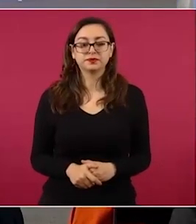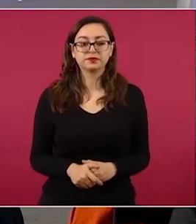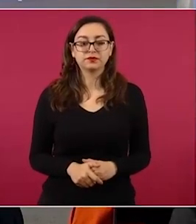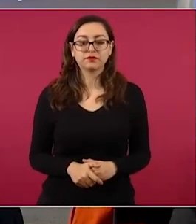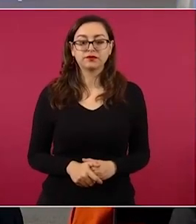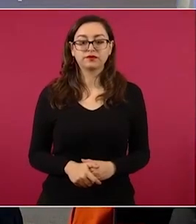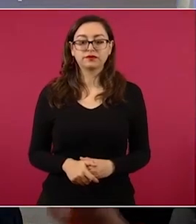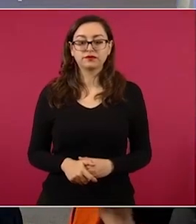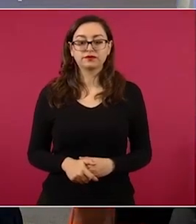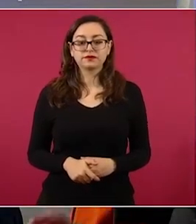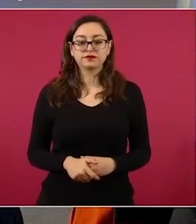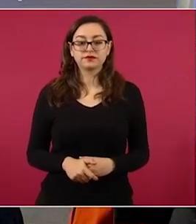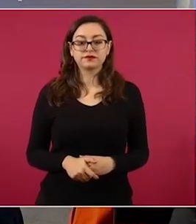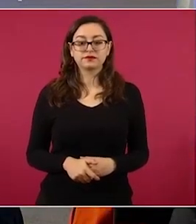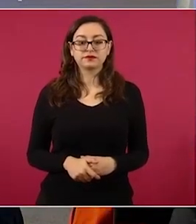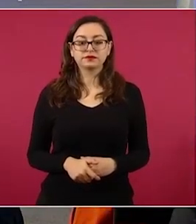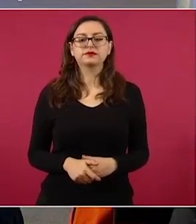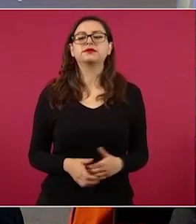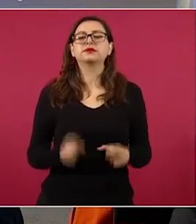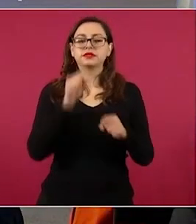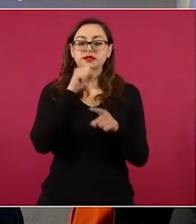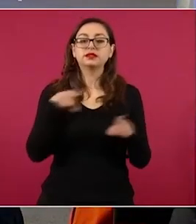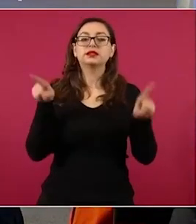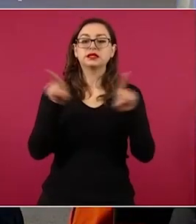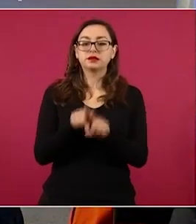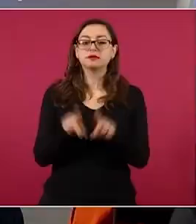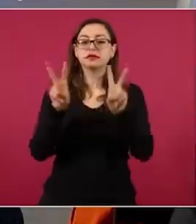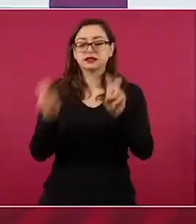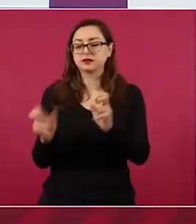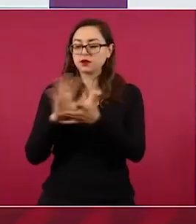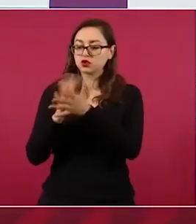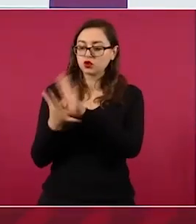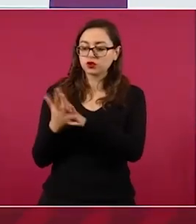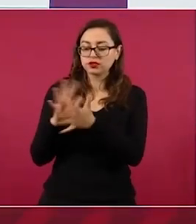ayudó Maseca y ayudó Minza.